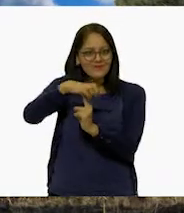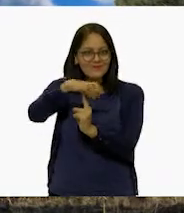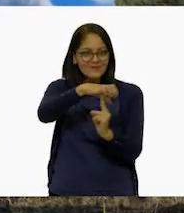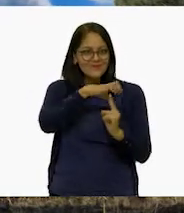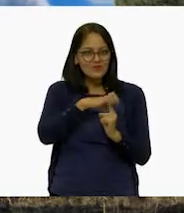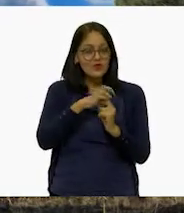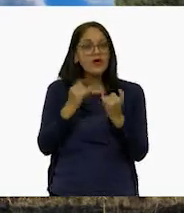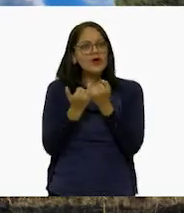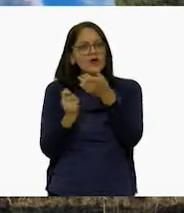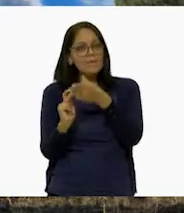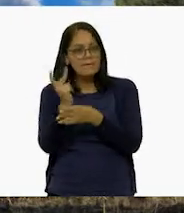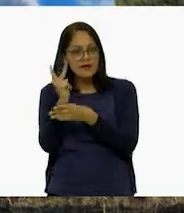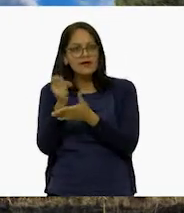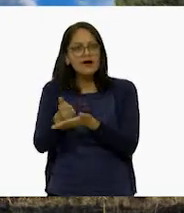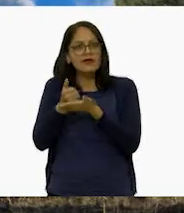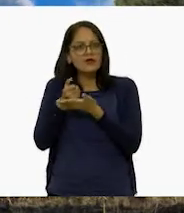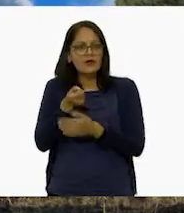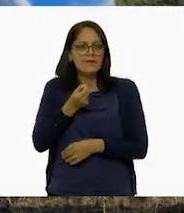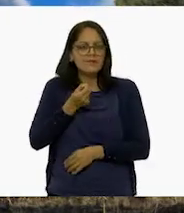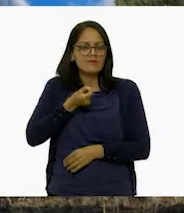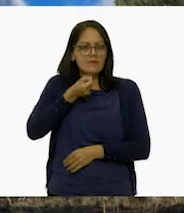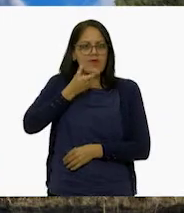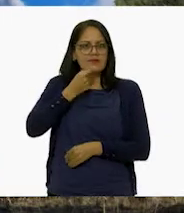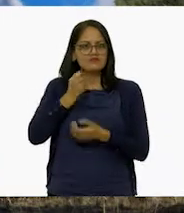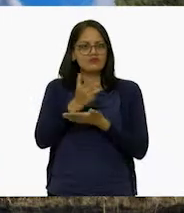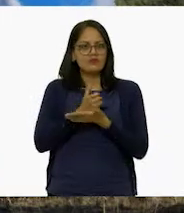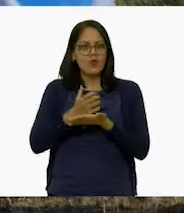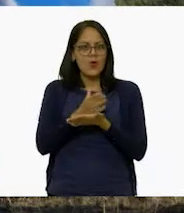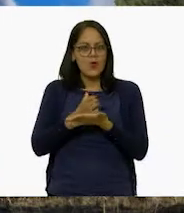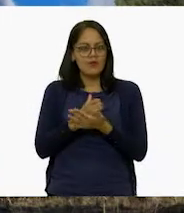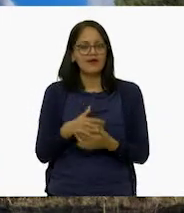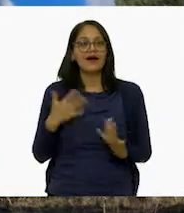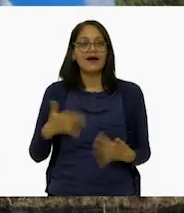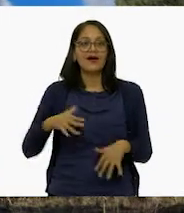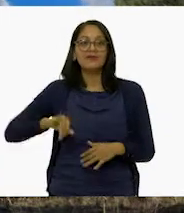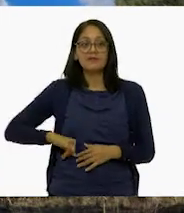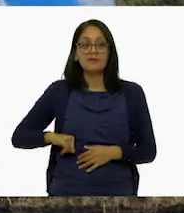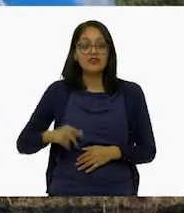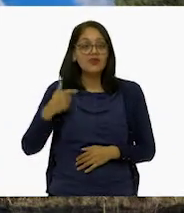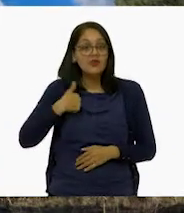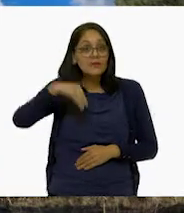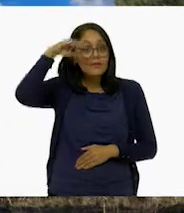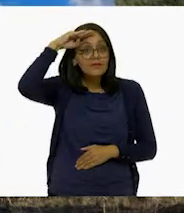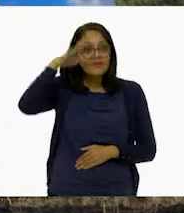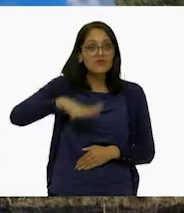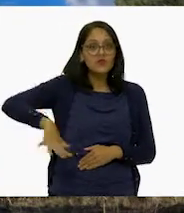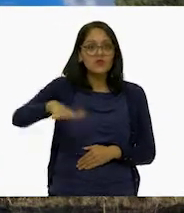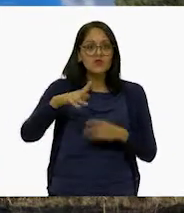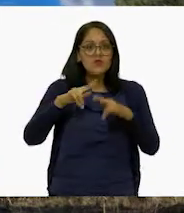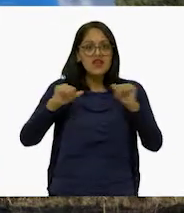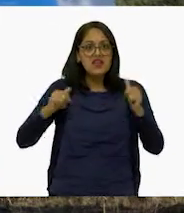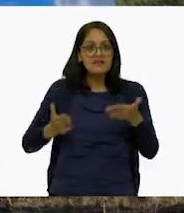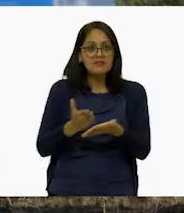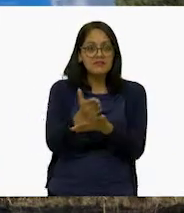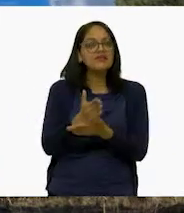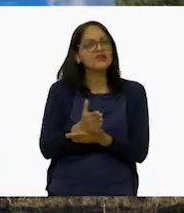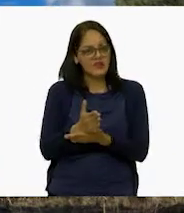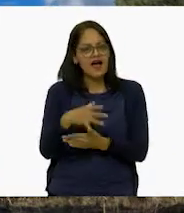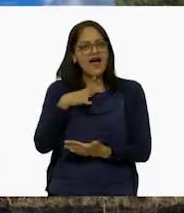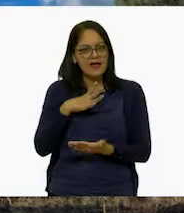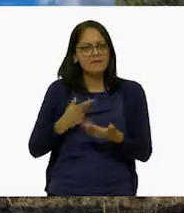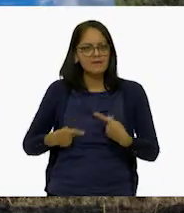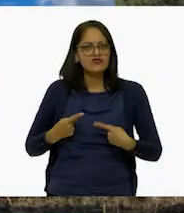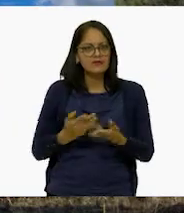orden medicinal. Ah, muy interesante. Y yo que pensé que aquí no había influencia humana. Ahora, en nuestro mapa dice